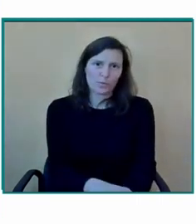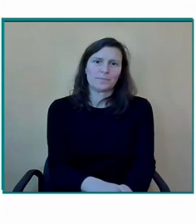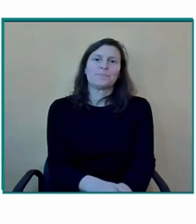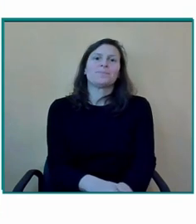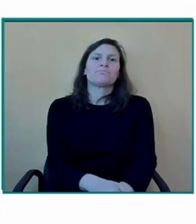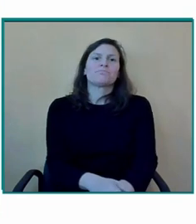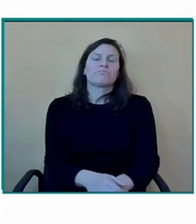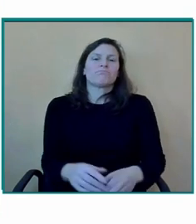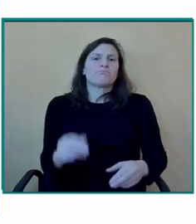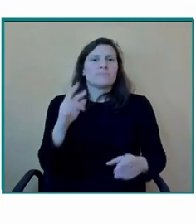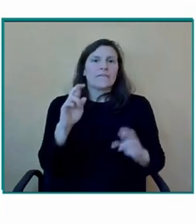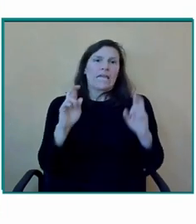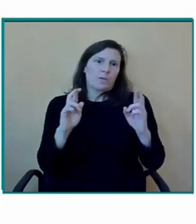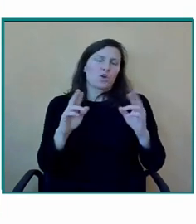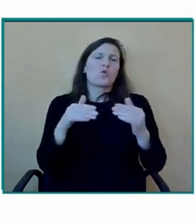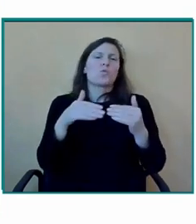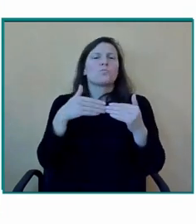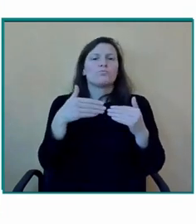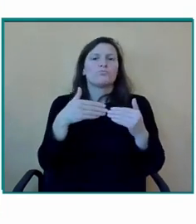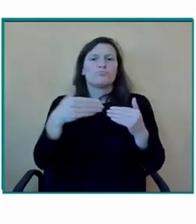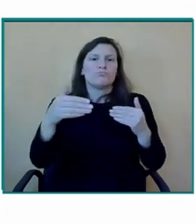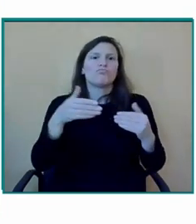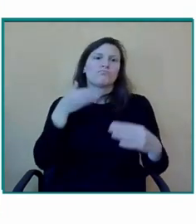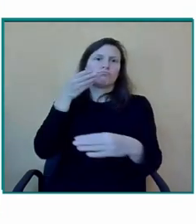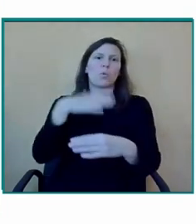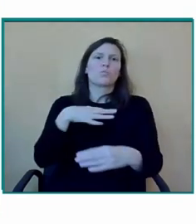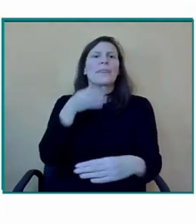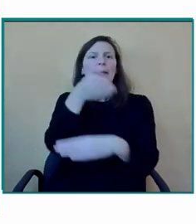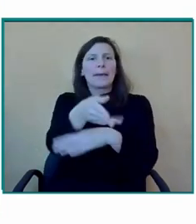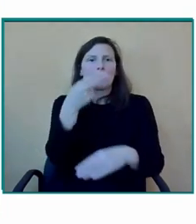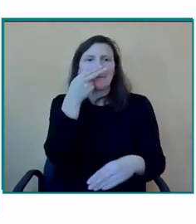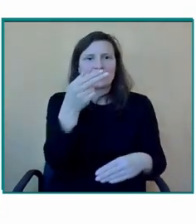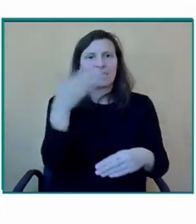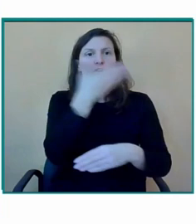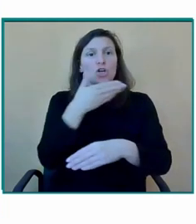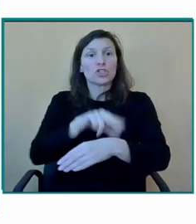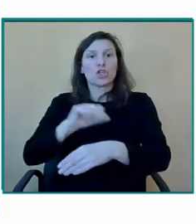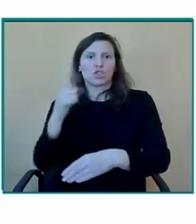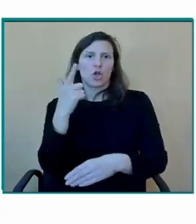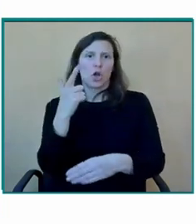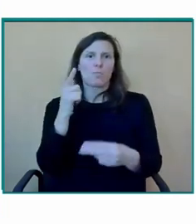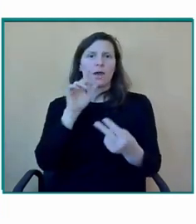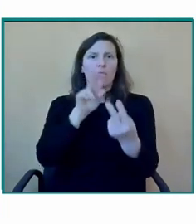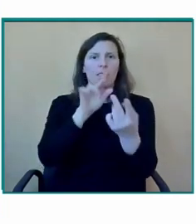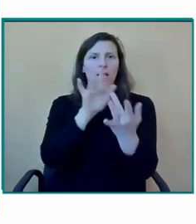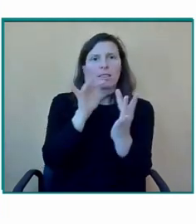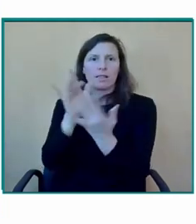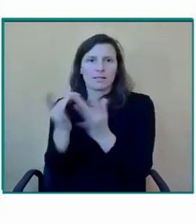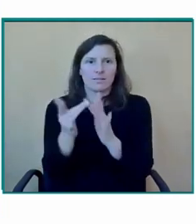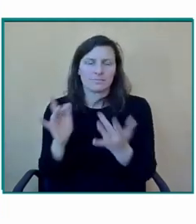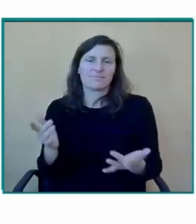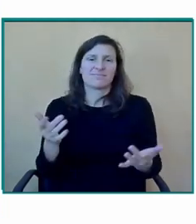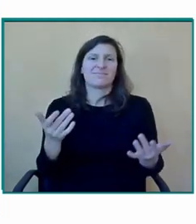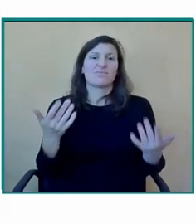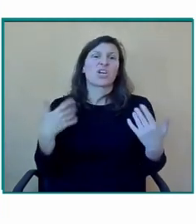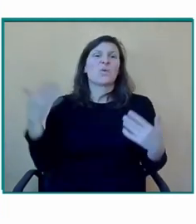pronto en vuestras aulas, conociendo a tantos niños y niñas porque los niños y niñas que yo conocí en su momento, muchos